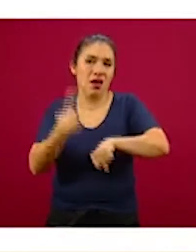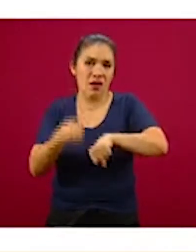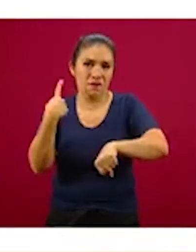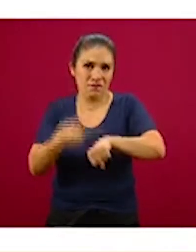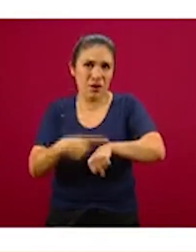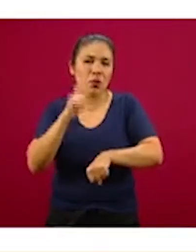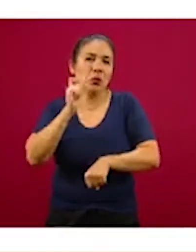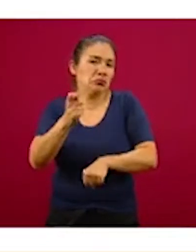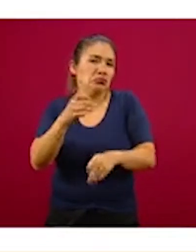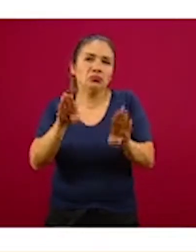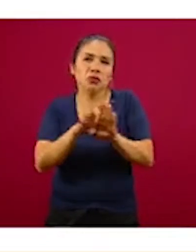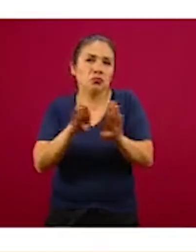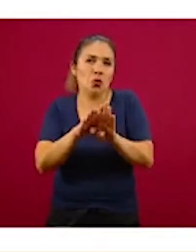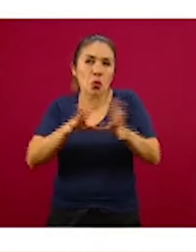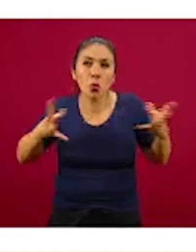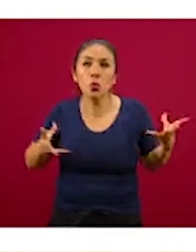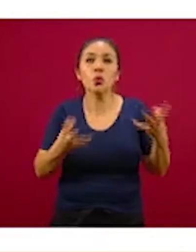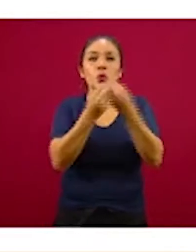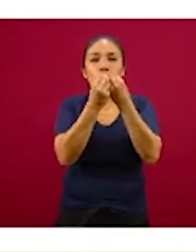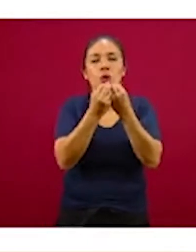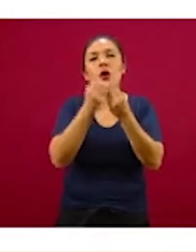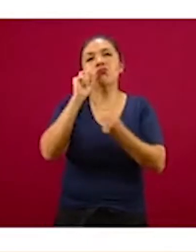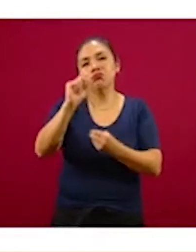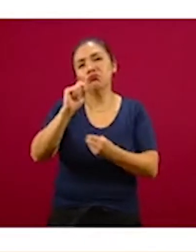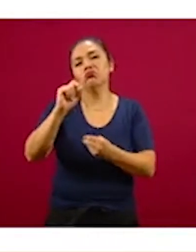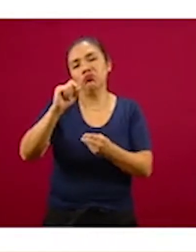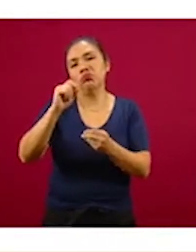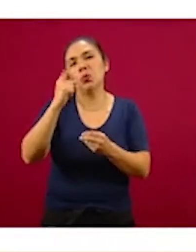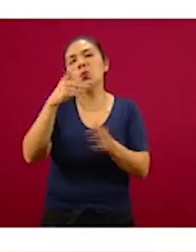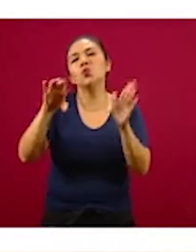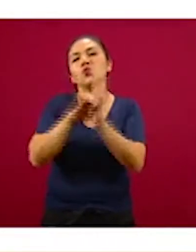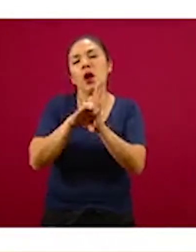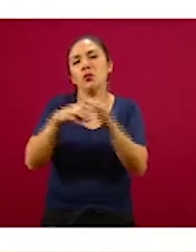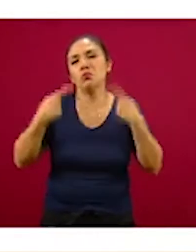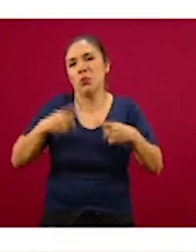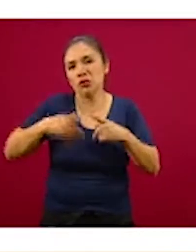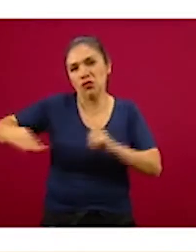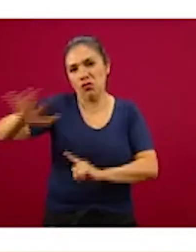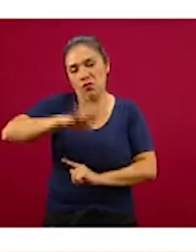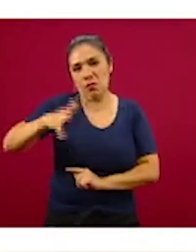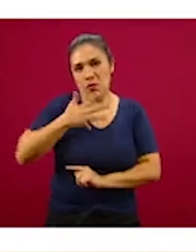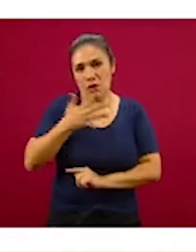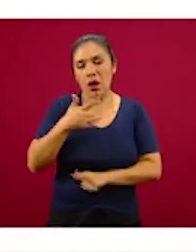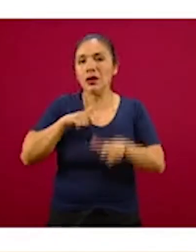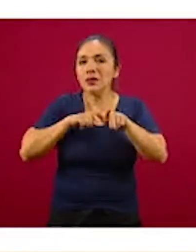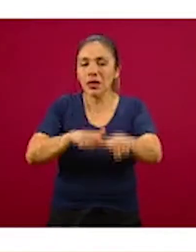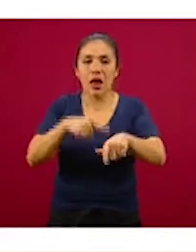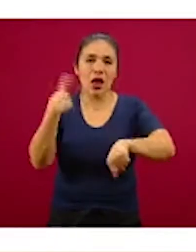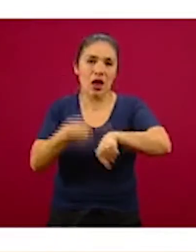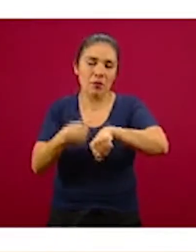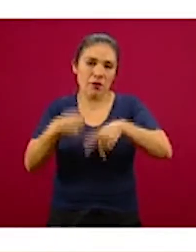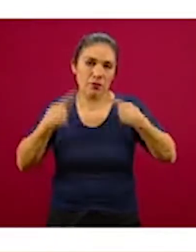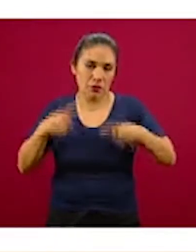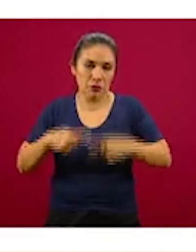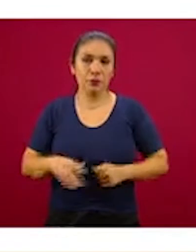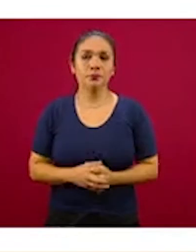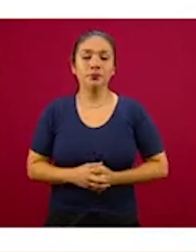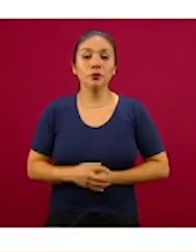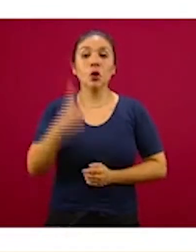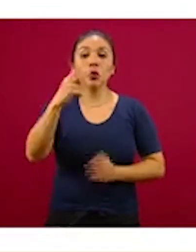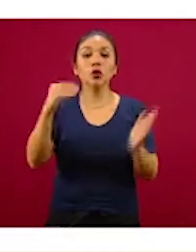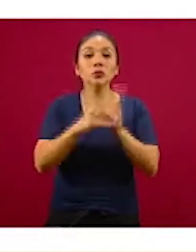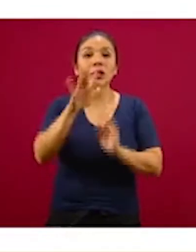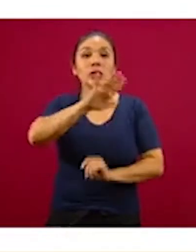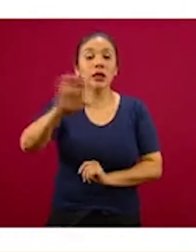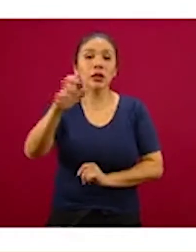una cuarta parte de este total, son los casos con inicio de síntomas en los últimos 14 días, sería la epidemia